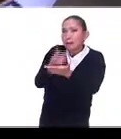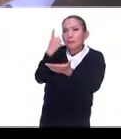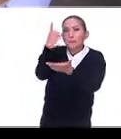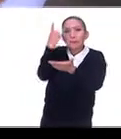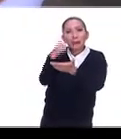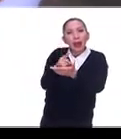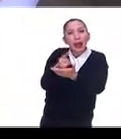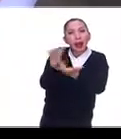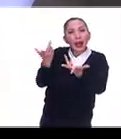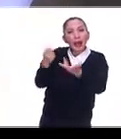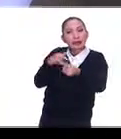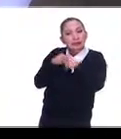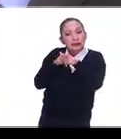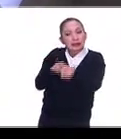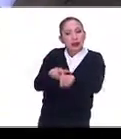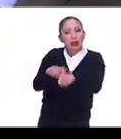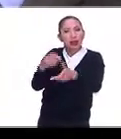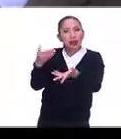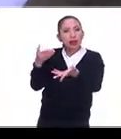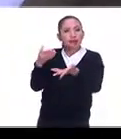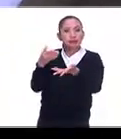que se pudiera, digamos,